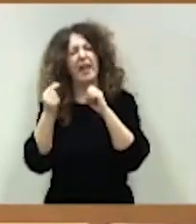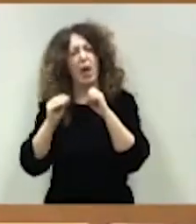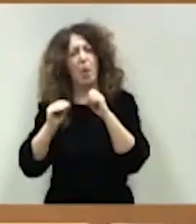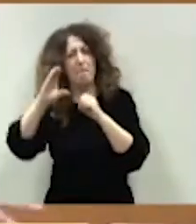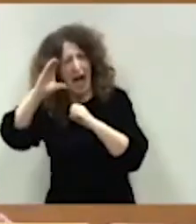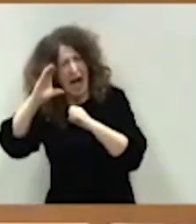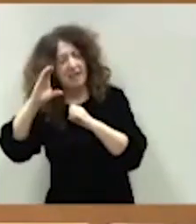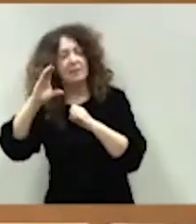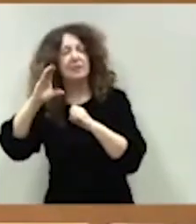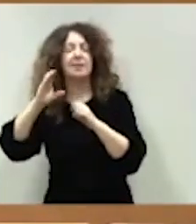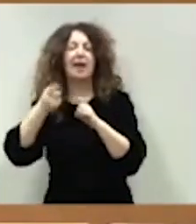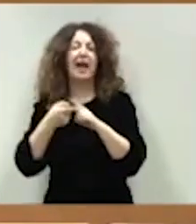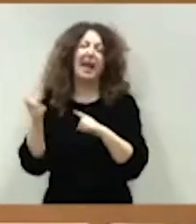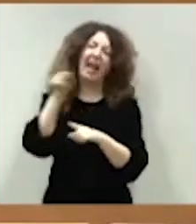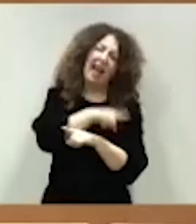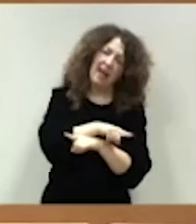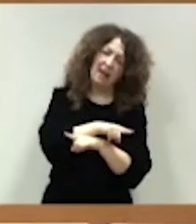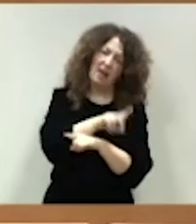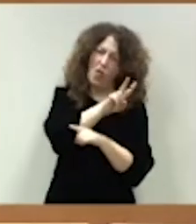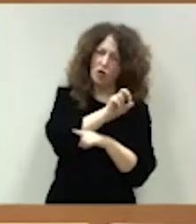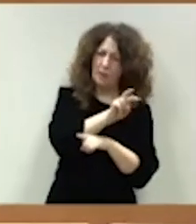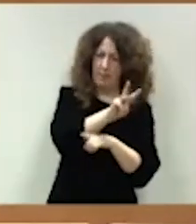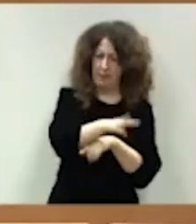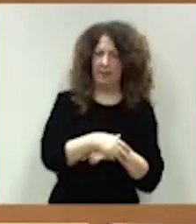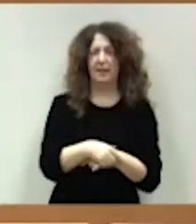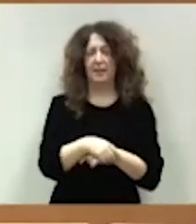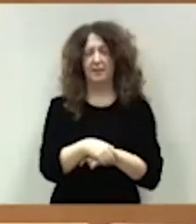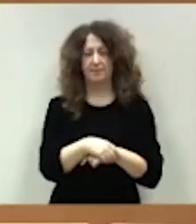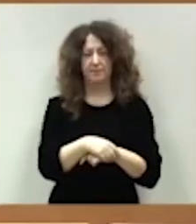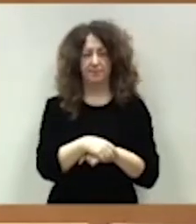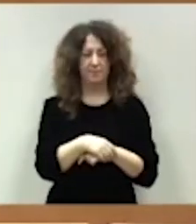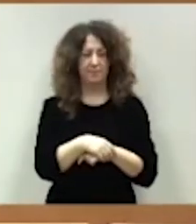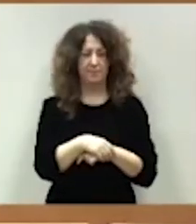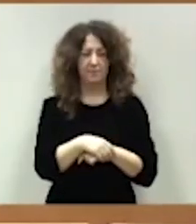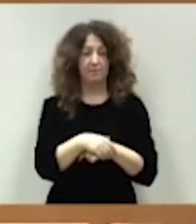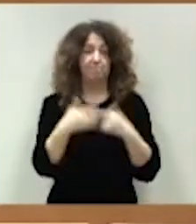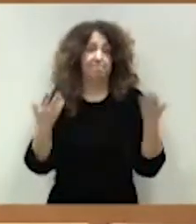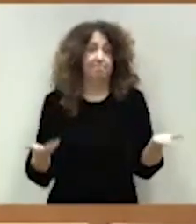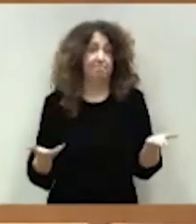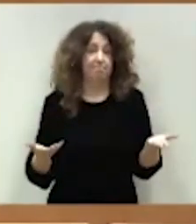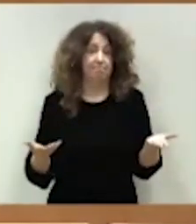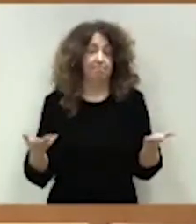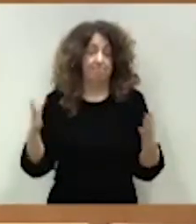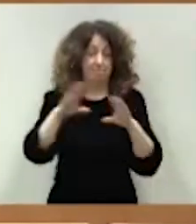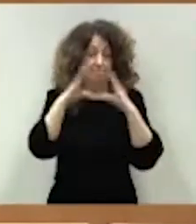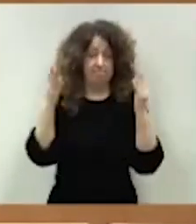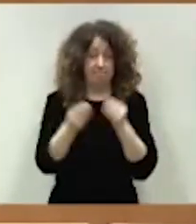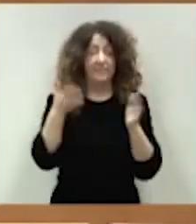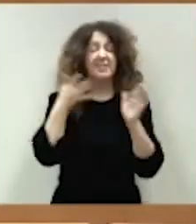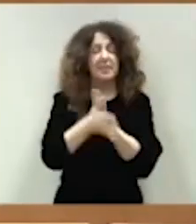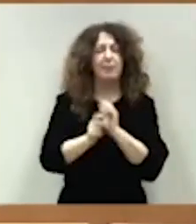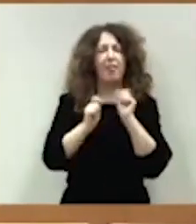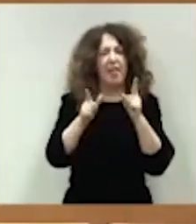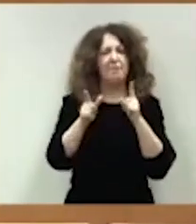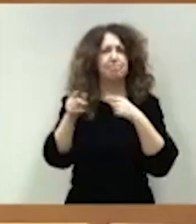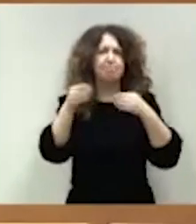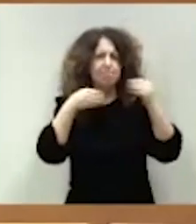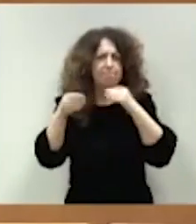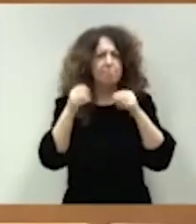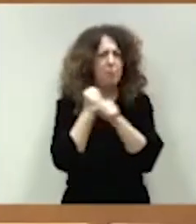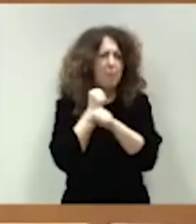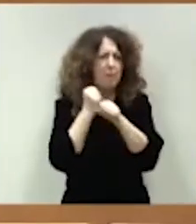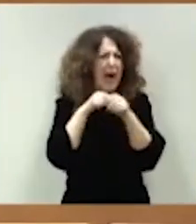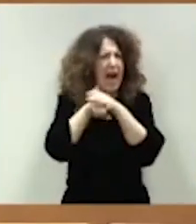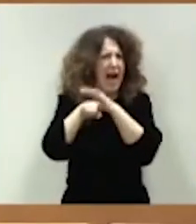lo que se recibieron en el año 2023. Por tanto, mayor margen de maniobra de recursos